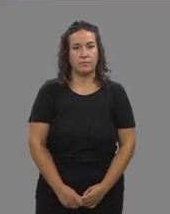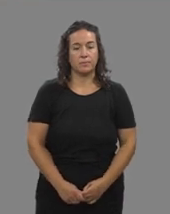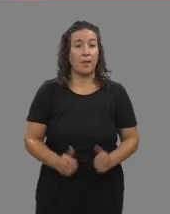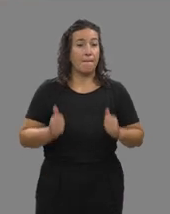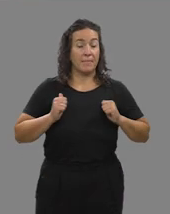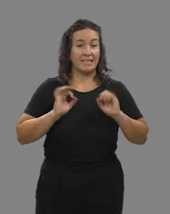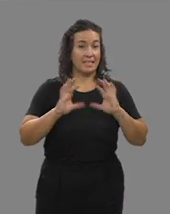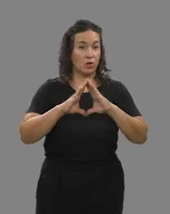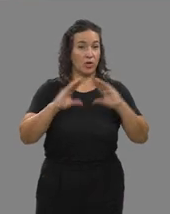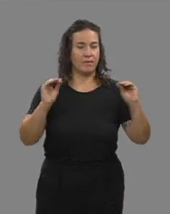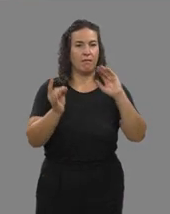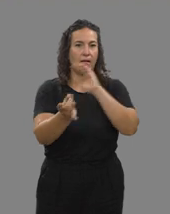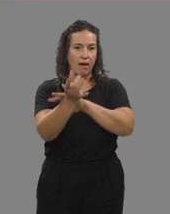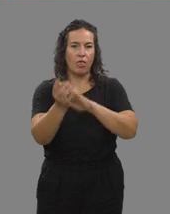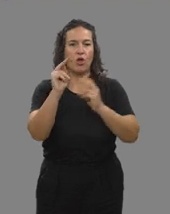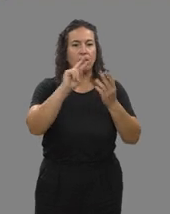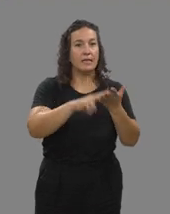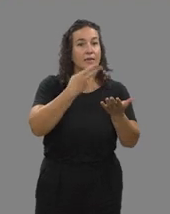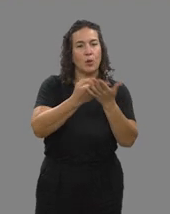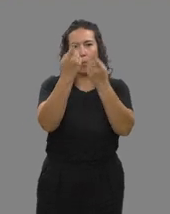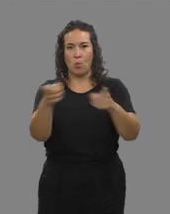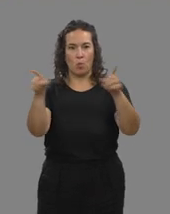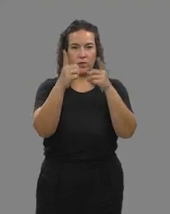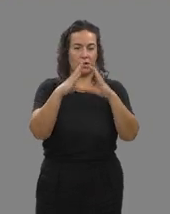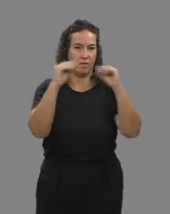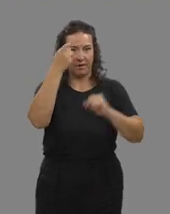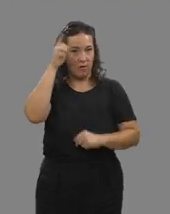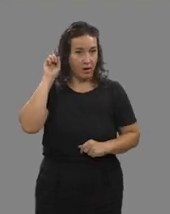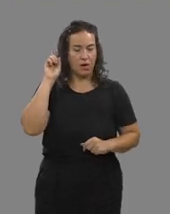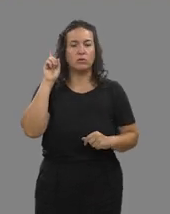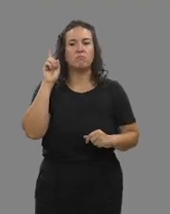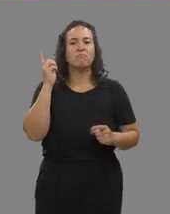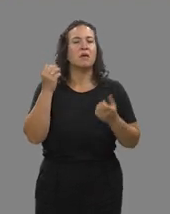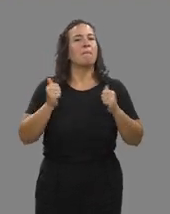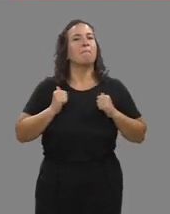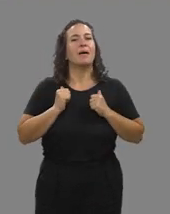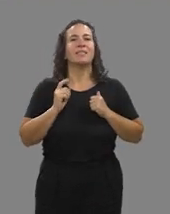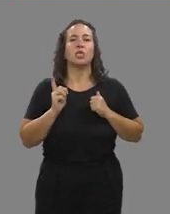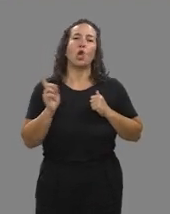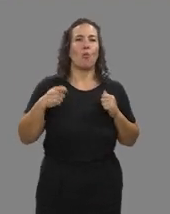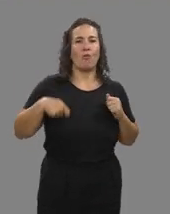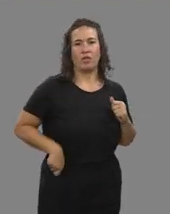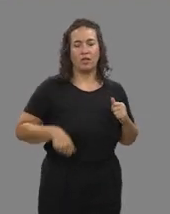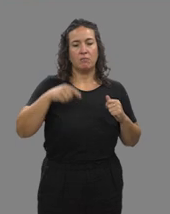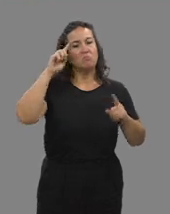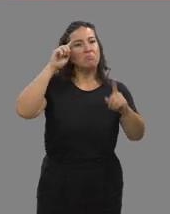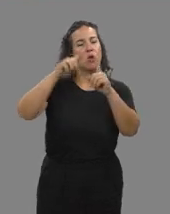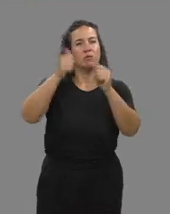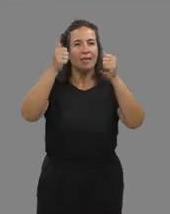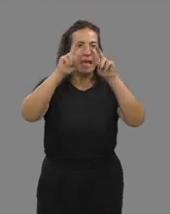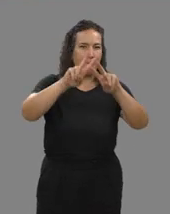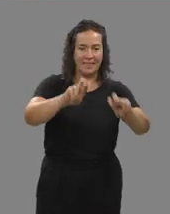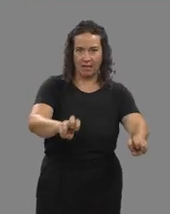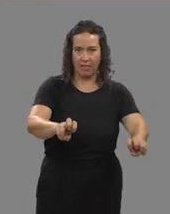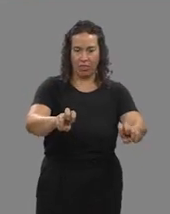El Máster Universitario en Creación e Interpretación Musical de la Universidad Rijón Carlos es un máster no profesionalizante con orientación hacia